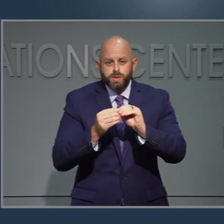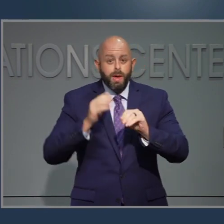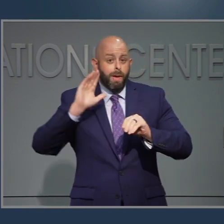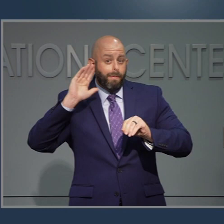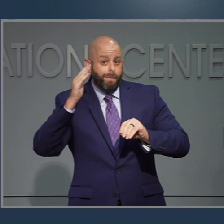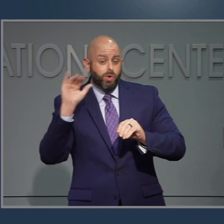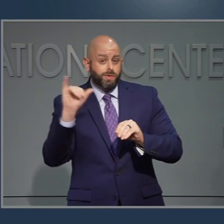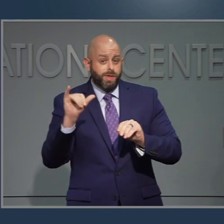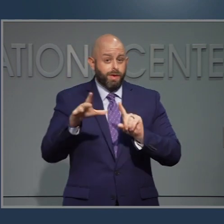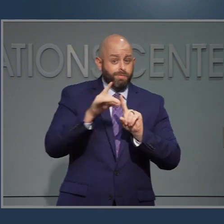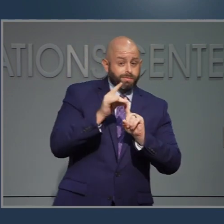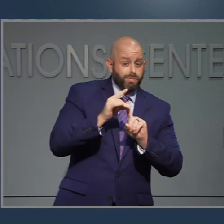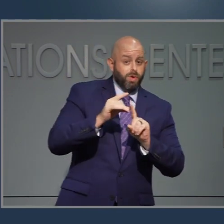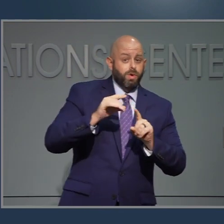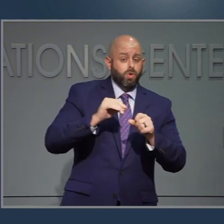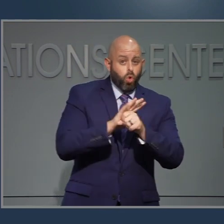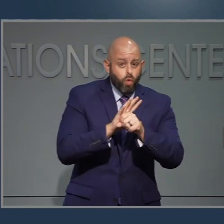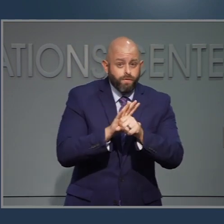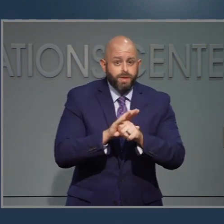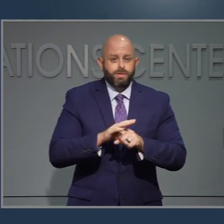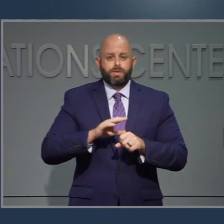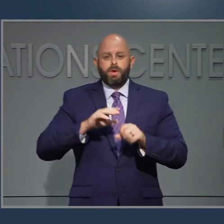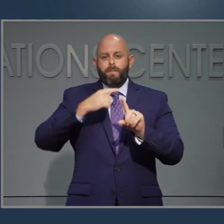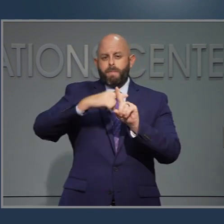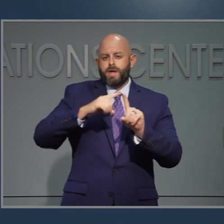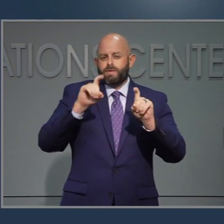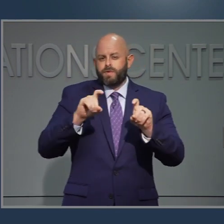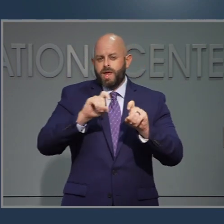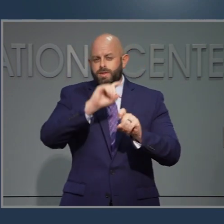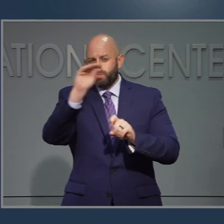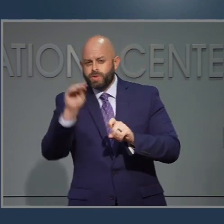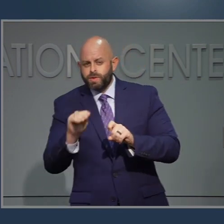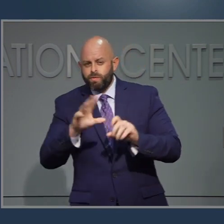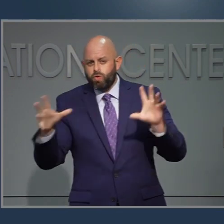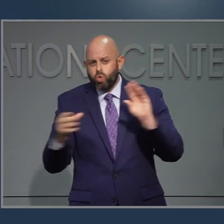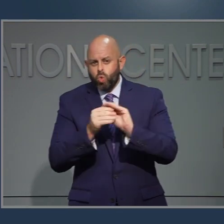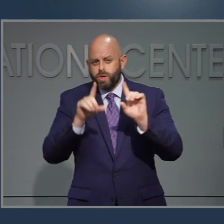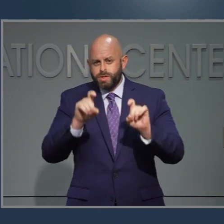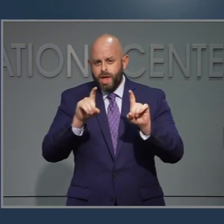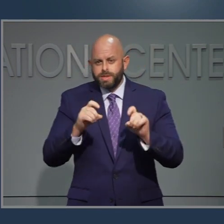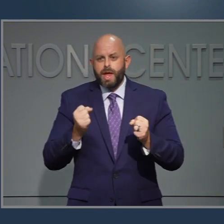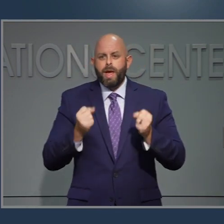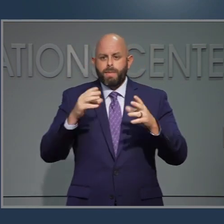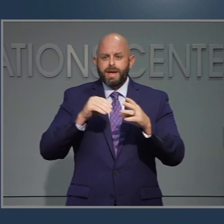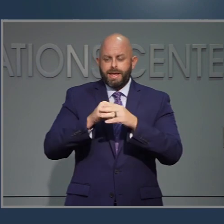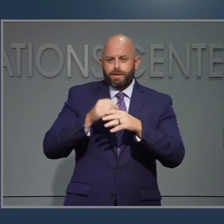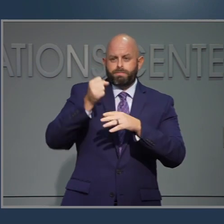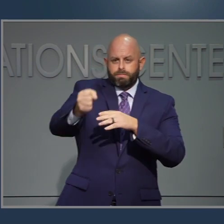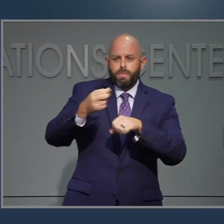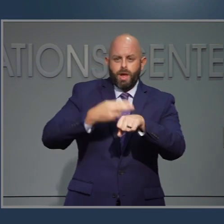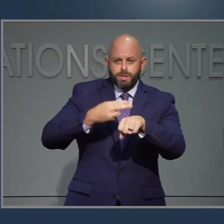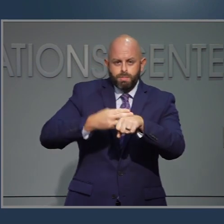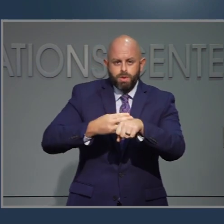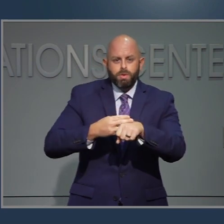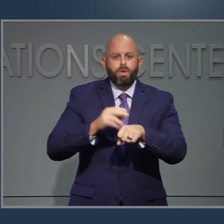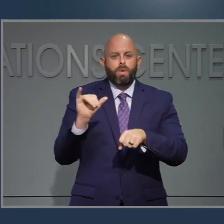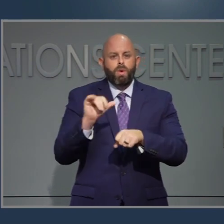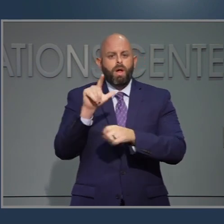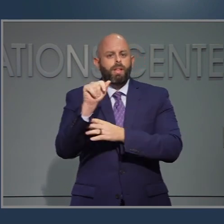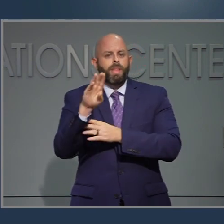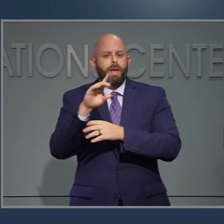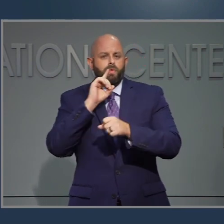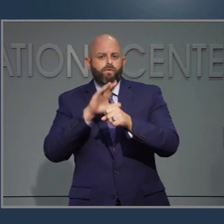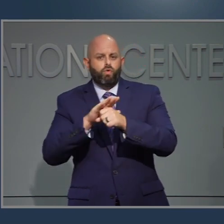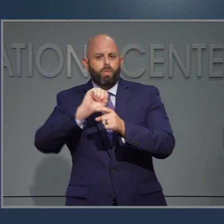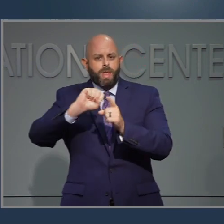similares a COVID, casos confirmados por laboratorio, porcentaje del total de pruebas positivas y hospitalizaciones. Algunos de estos